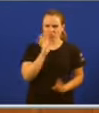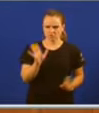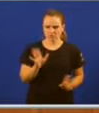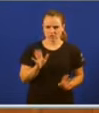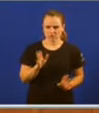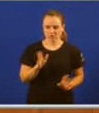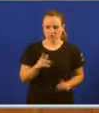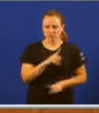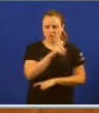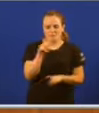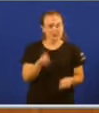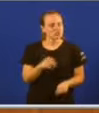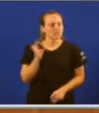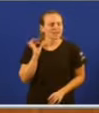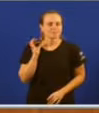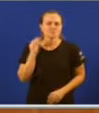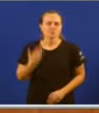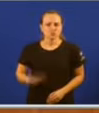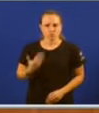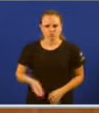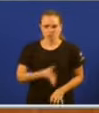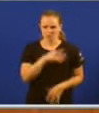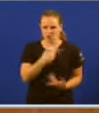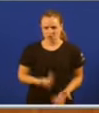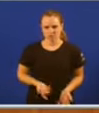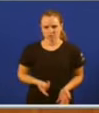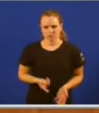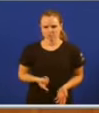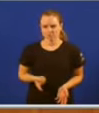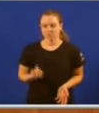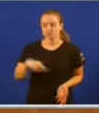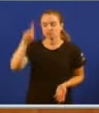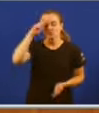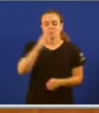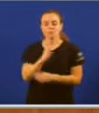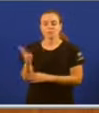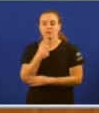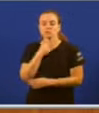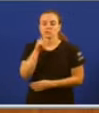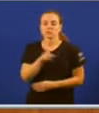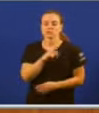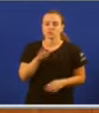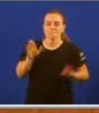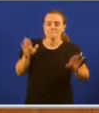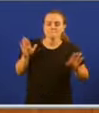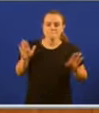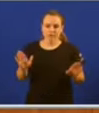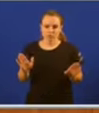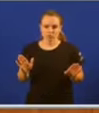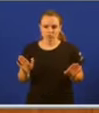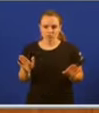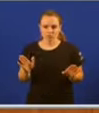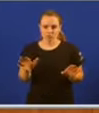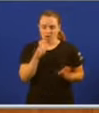que eu considero que é central neste momento. Vostede, eu non o Partido Popular este régime está